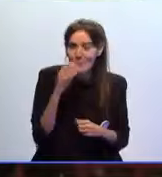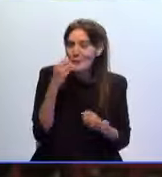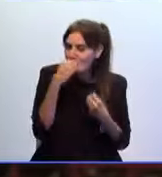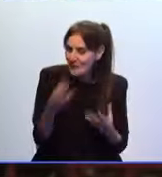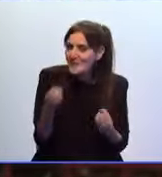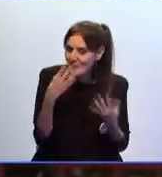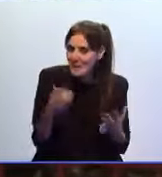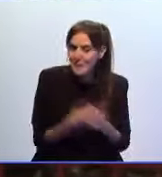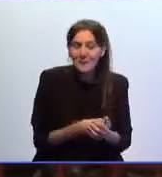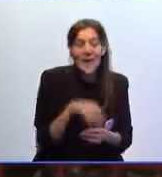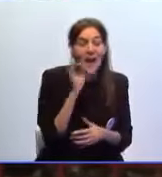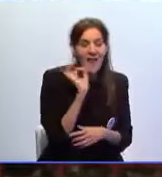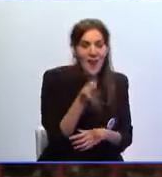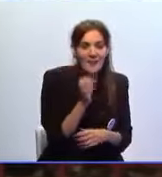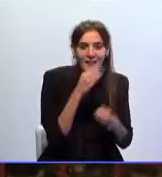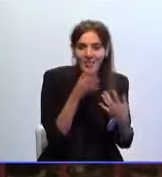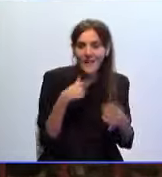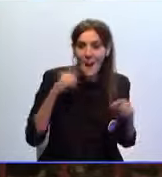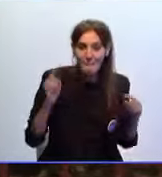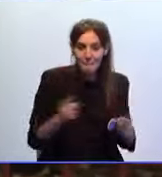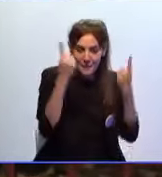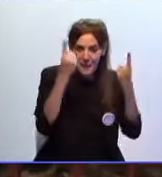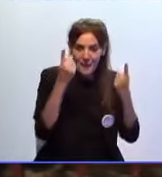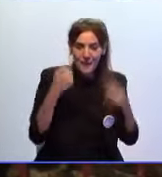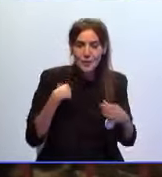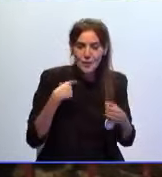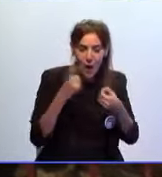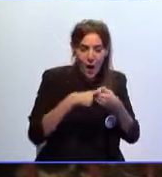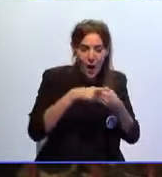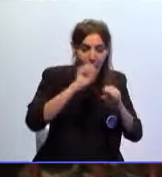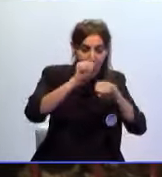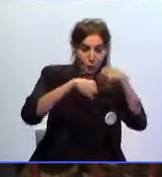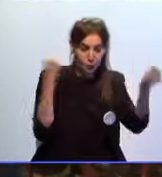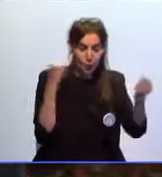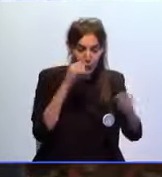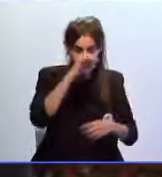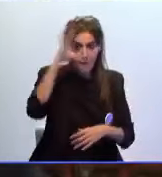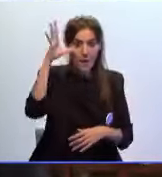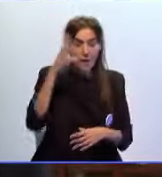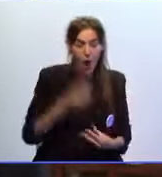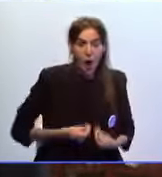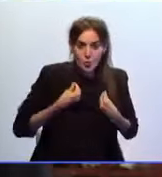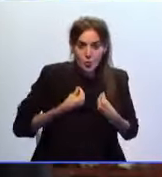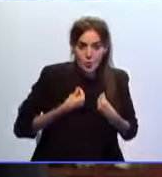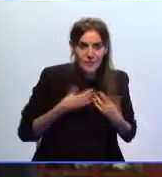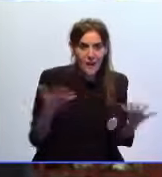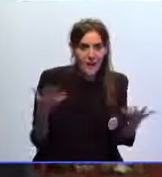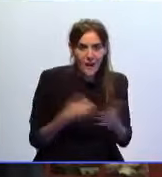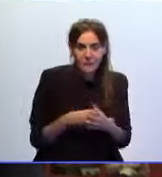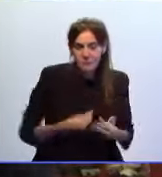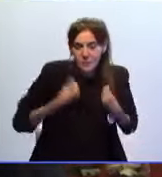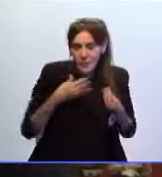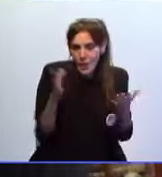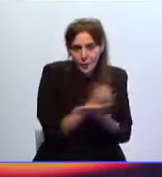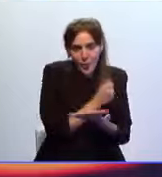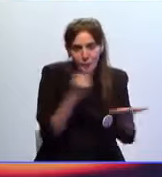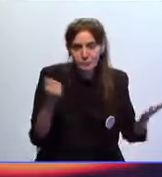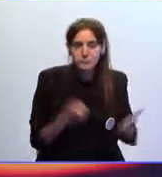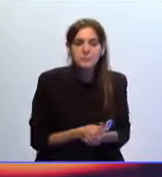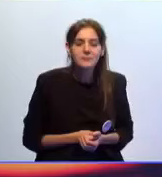bien bien la verdad que no porque es la primera vez que actúo y la verdad que impresionante asustado yo ya te digo inesperado todo